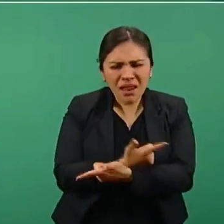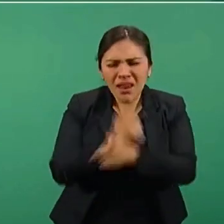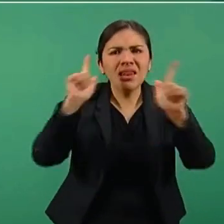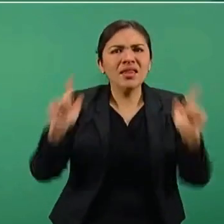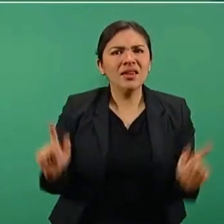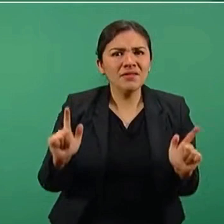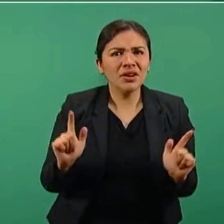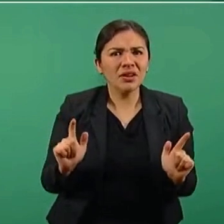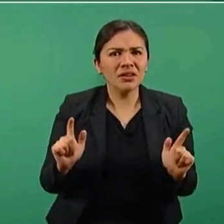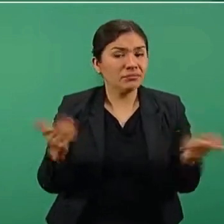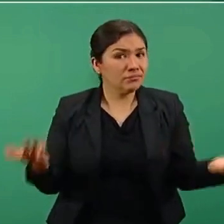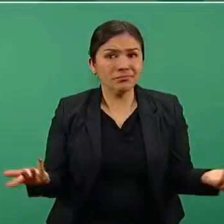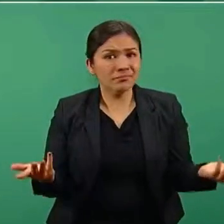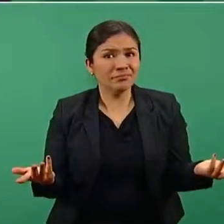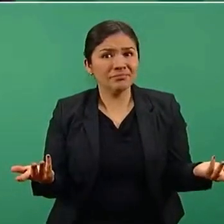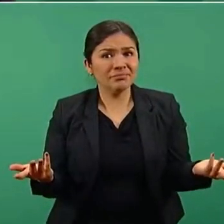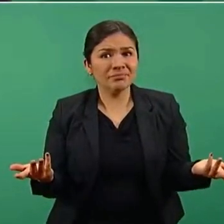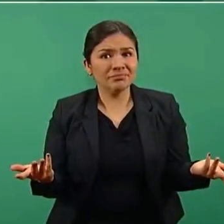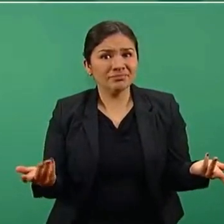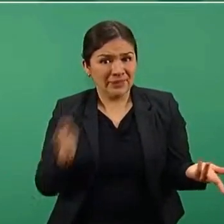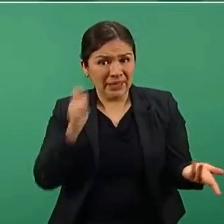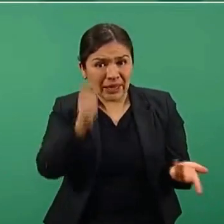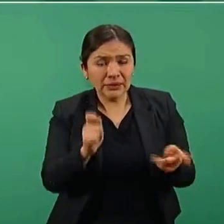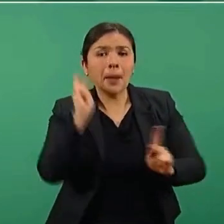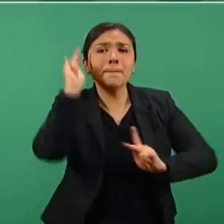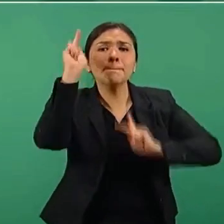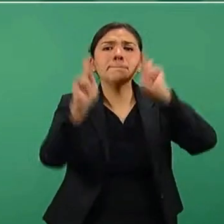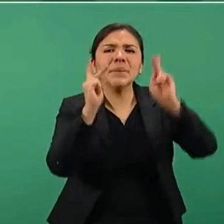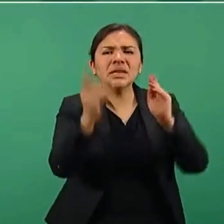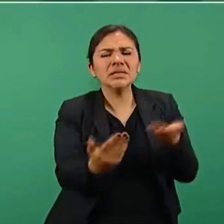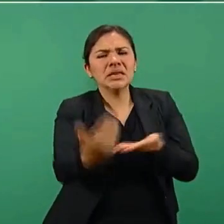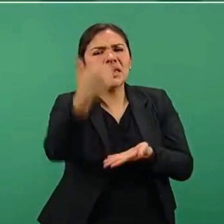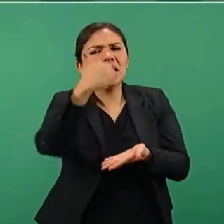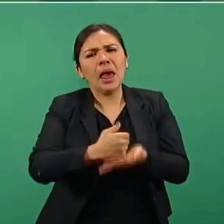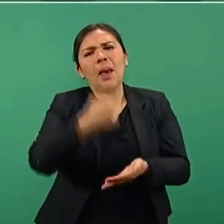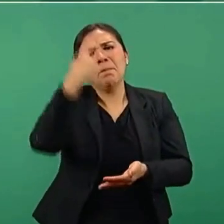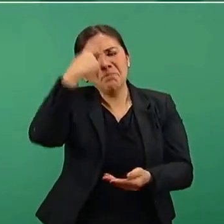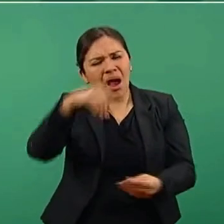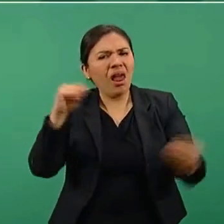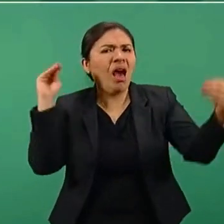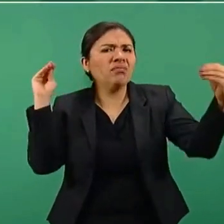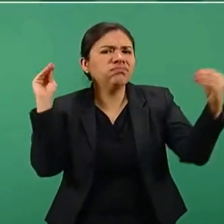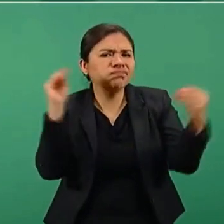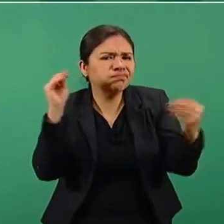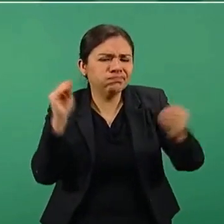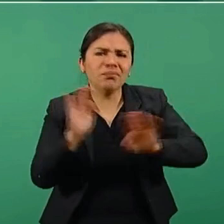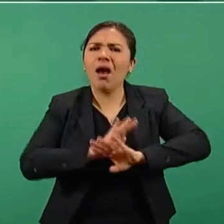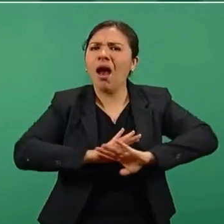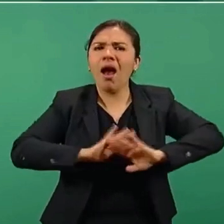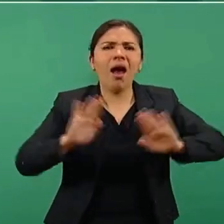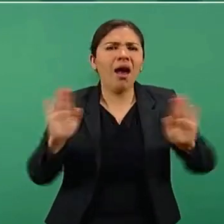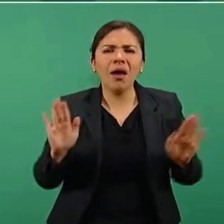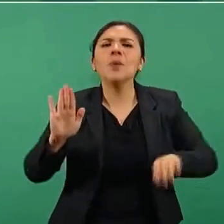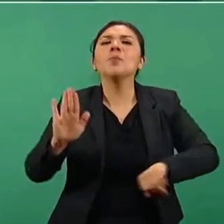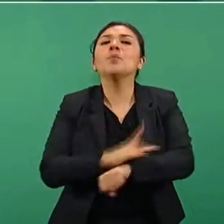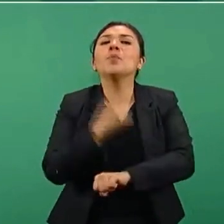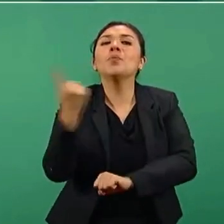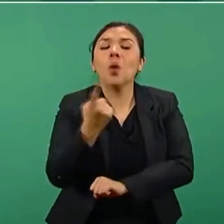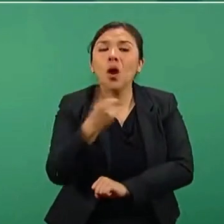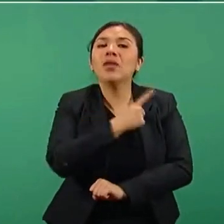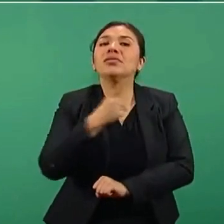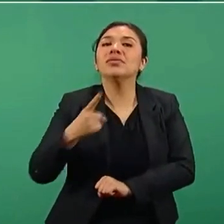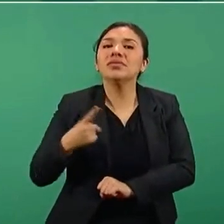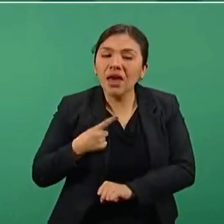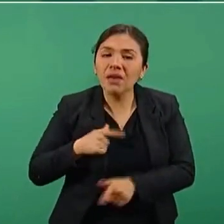Es una visita diplomática porque tenemos que